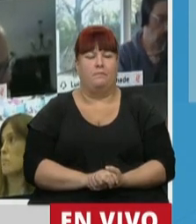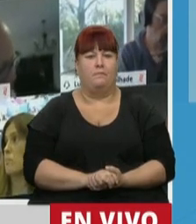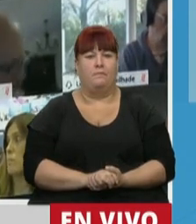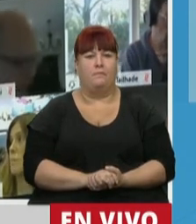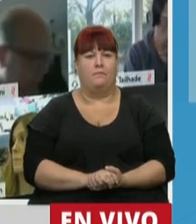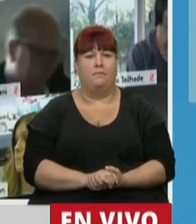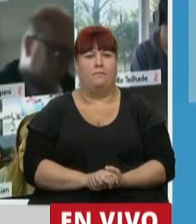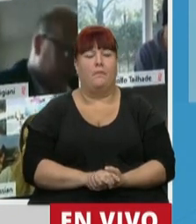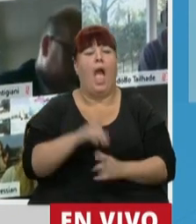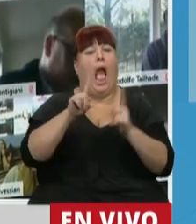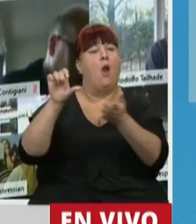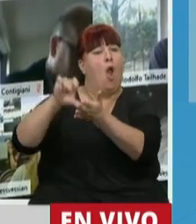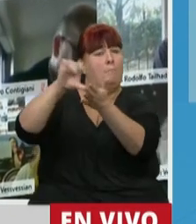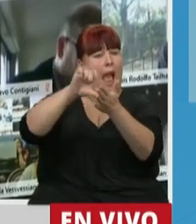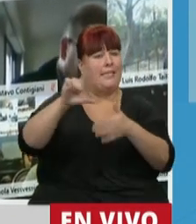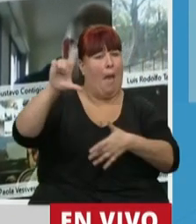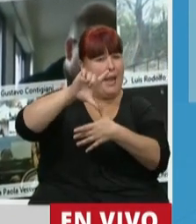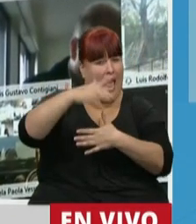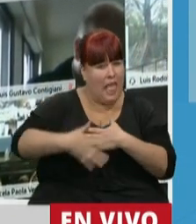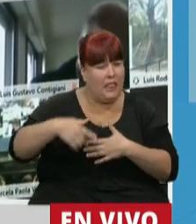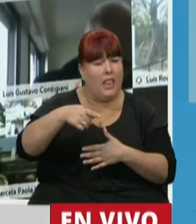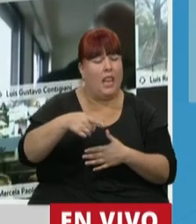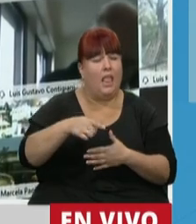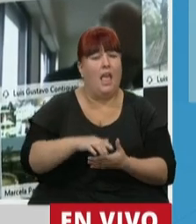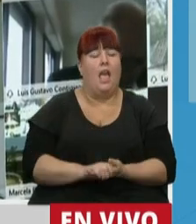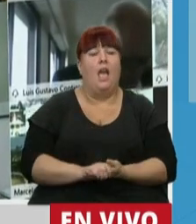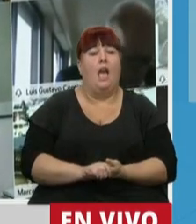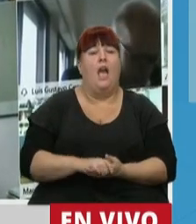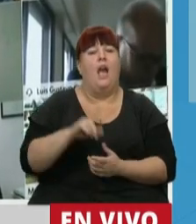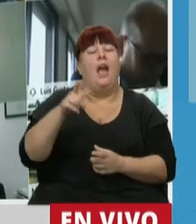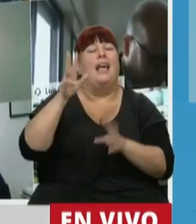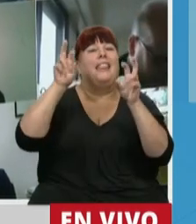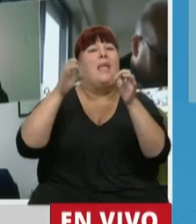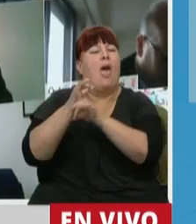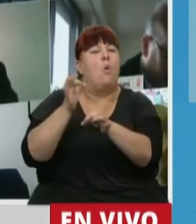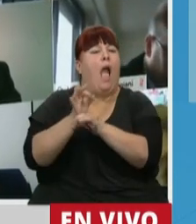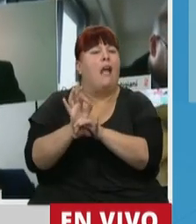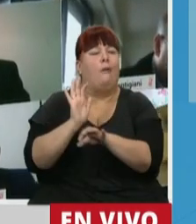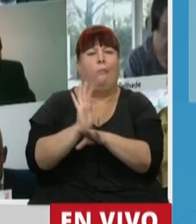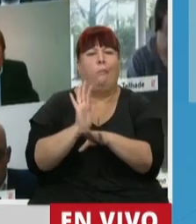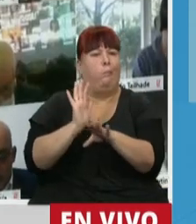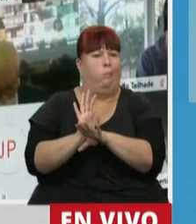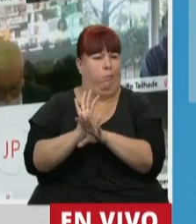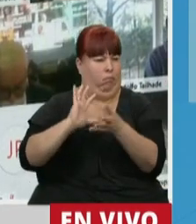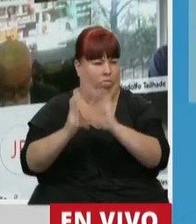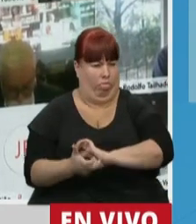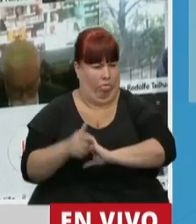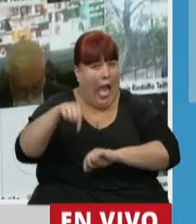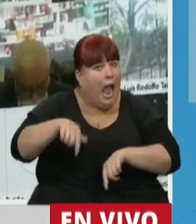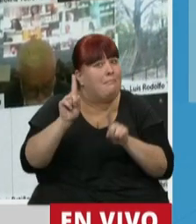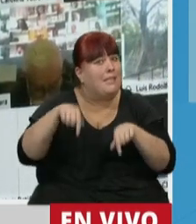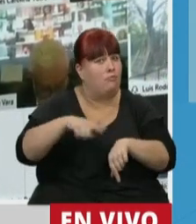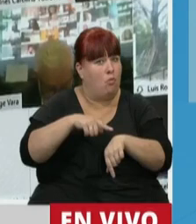Hay países de América Latina donde el sector educativo está prácticamente destruido en este